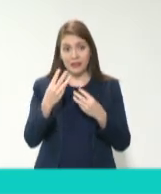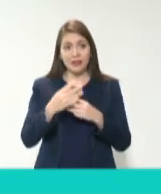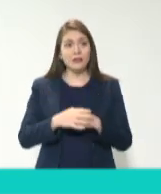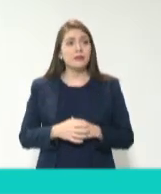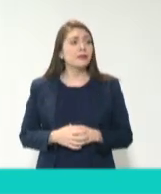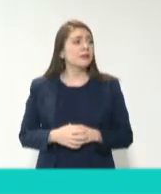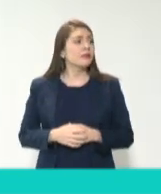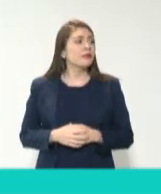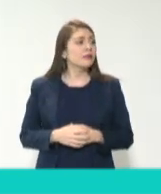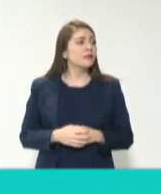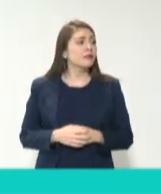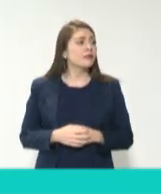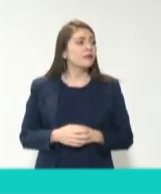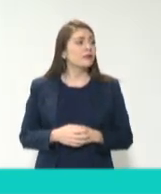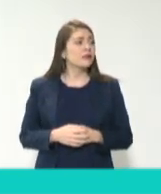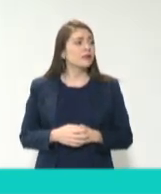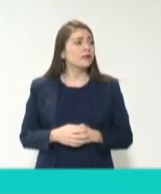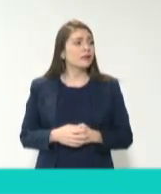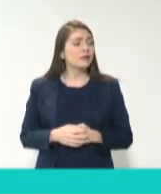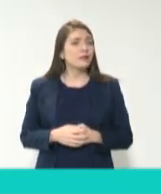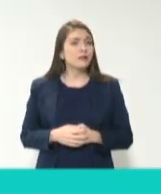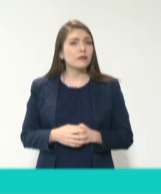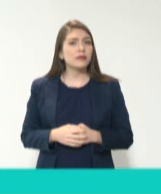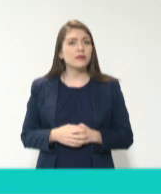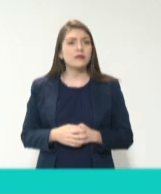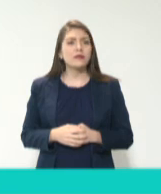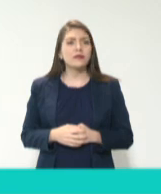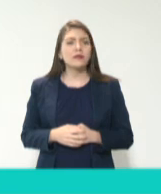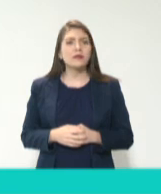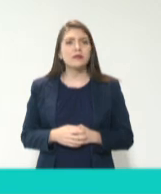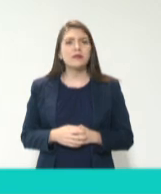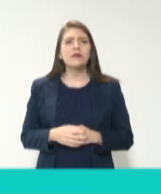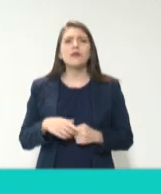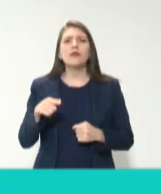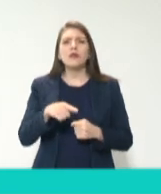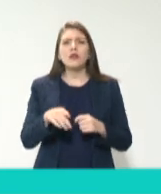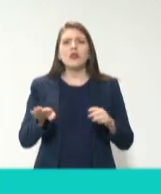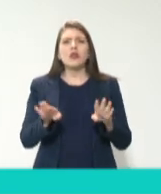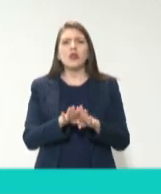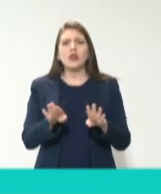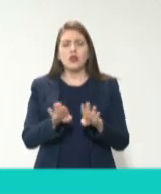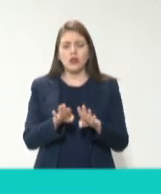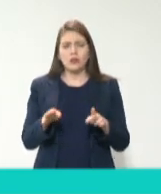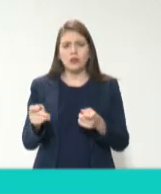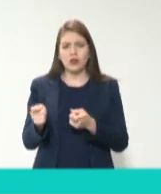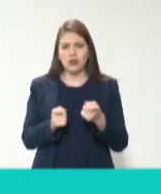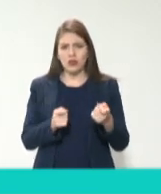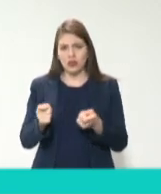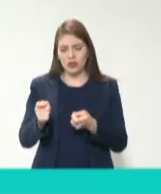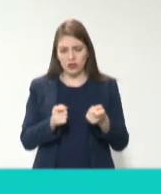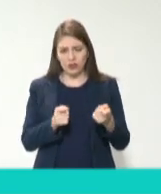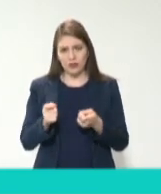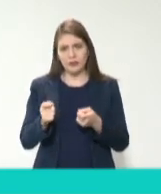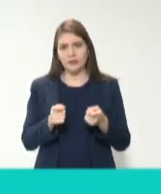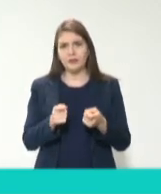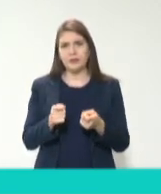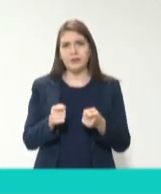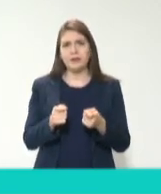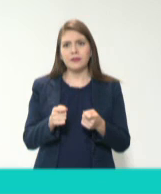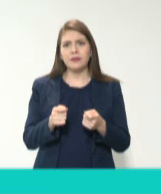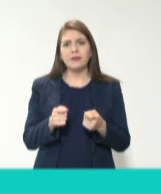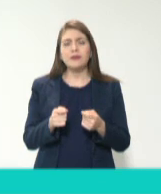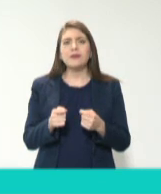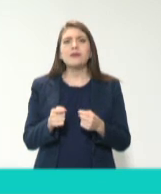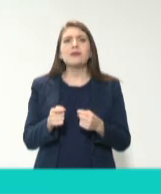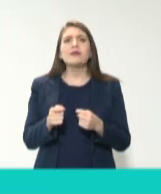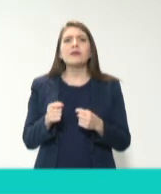cómo se confrontan en lo que es un control, y ahí yo tengo que hablar porque si no traicionaría mi